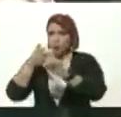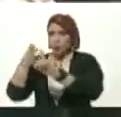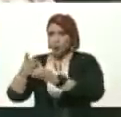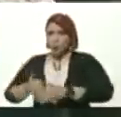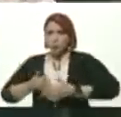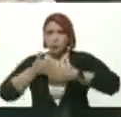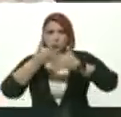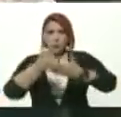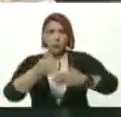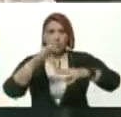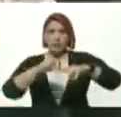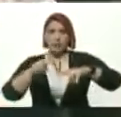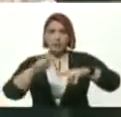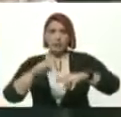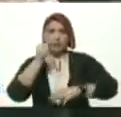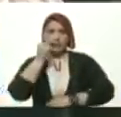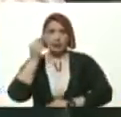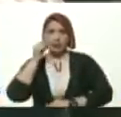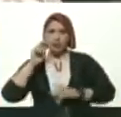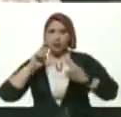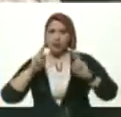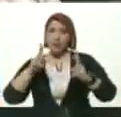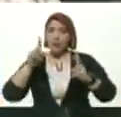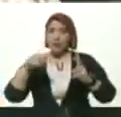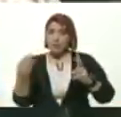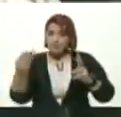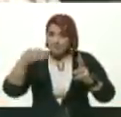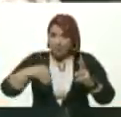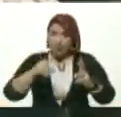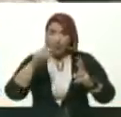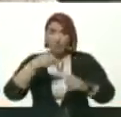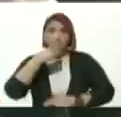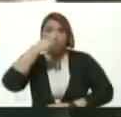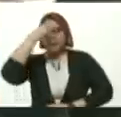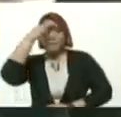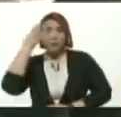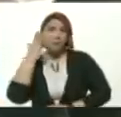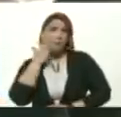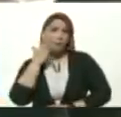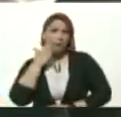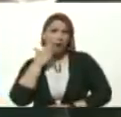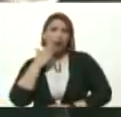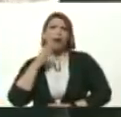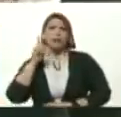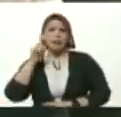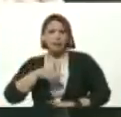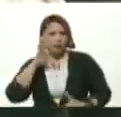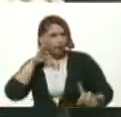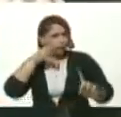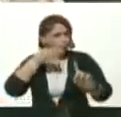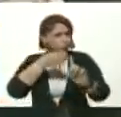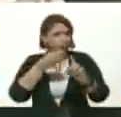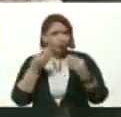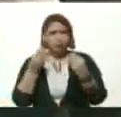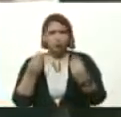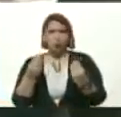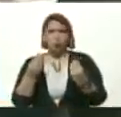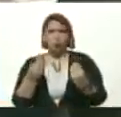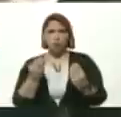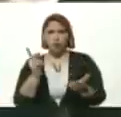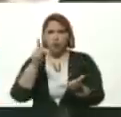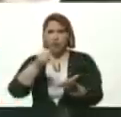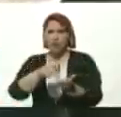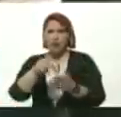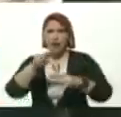Al niño En este tema Pero además De eso El padre La ruta También De cómo Llega ese